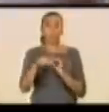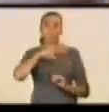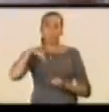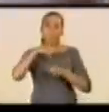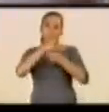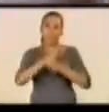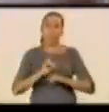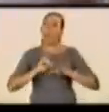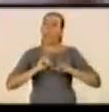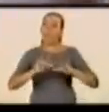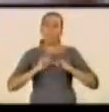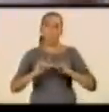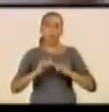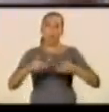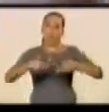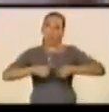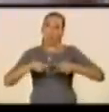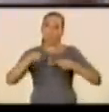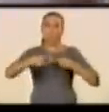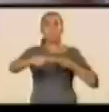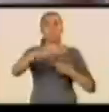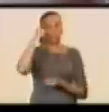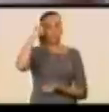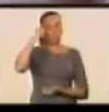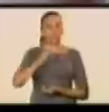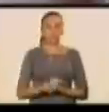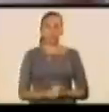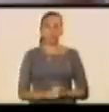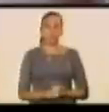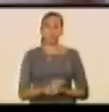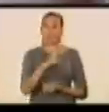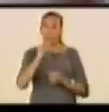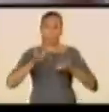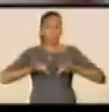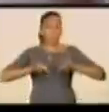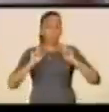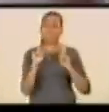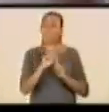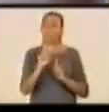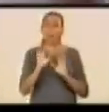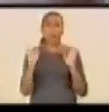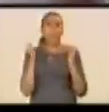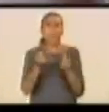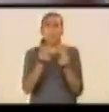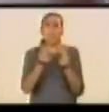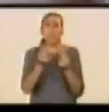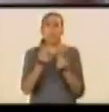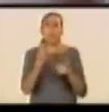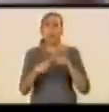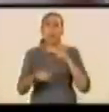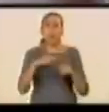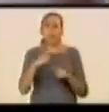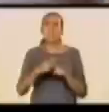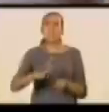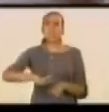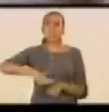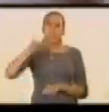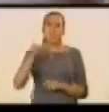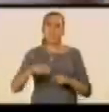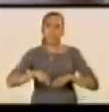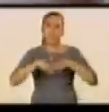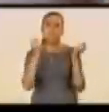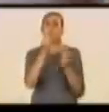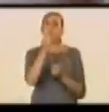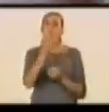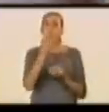esfuerzo similar en los días restantes. No permitiremos ningún exceso que pueda alterar el